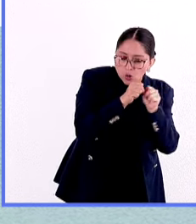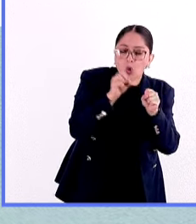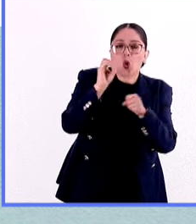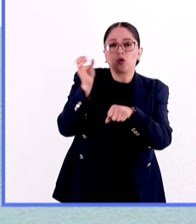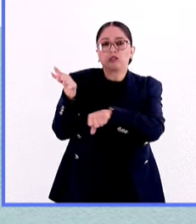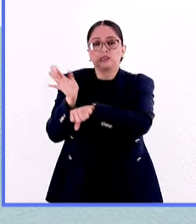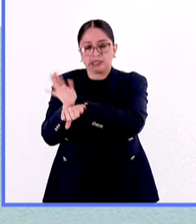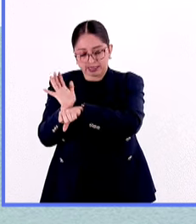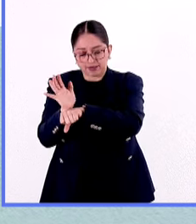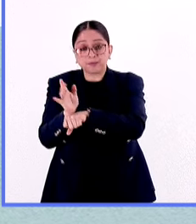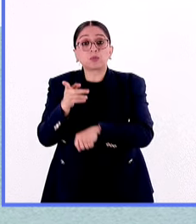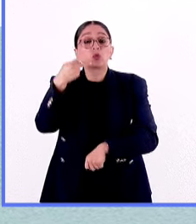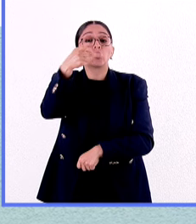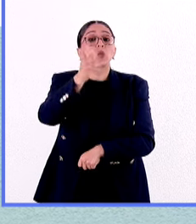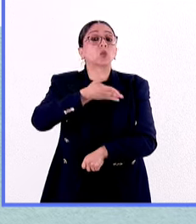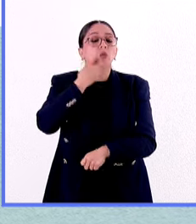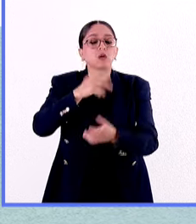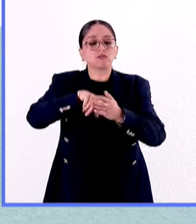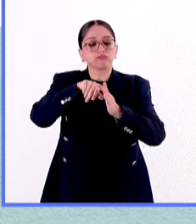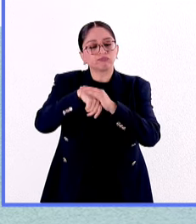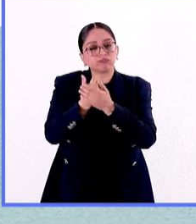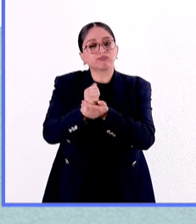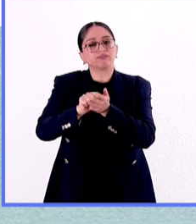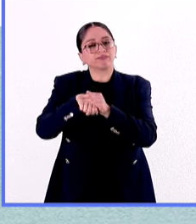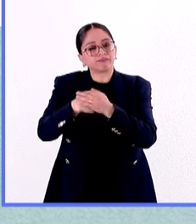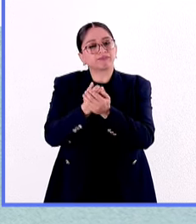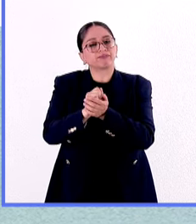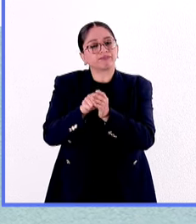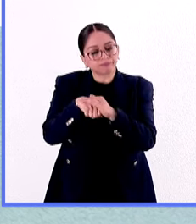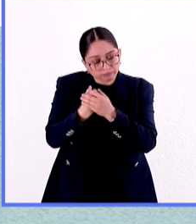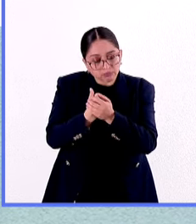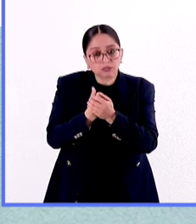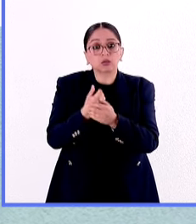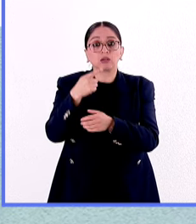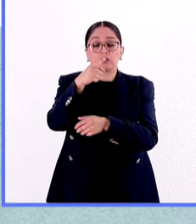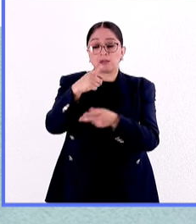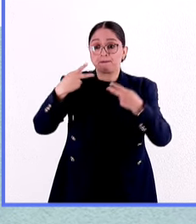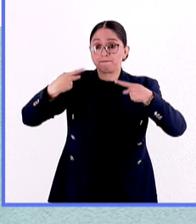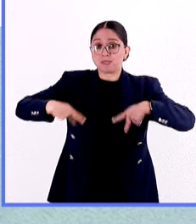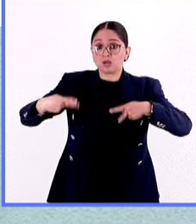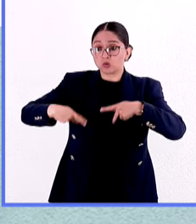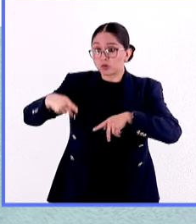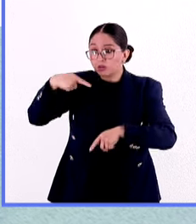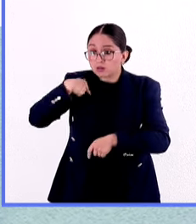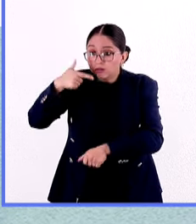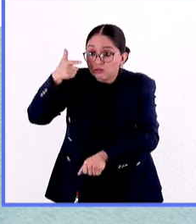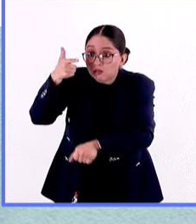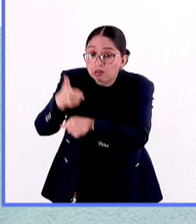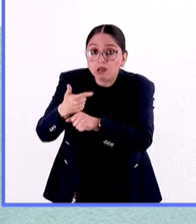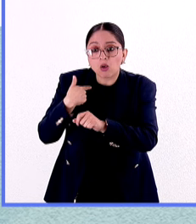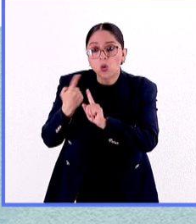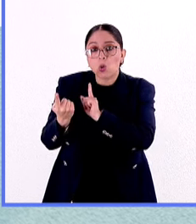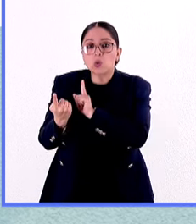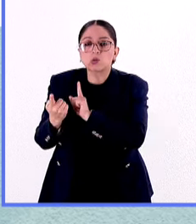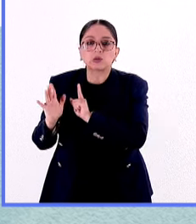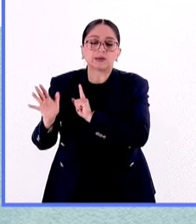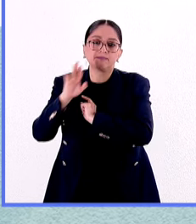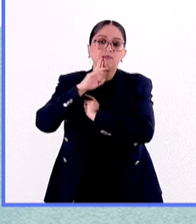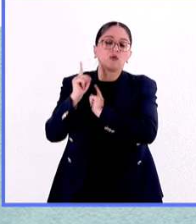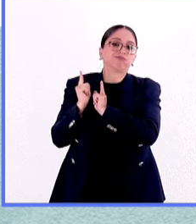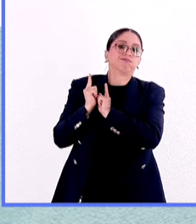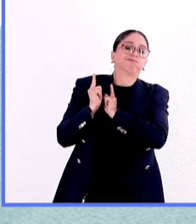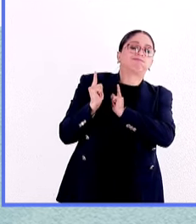lavarnos las manos con frecuencia y evitar el estar cerca de personas que tengan síntomas. Todo esto